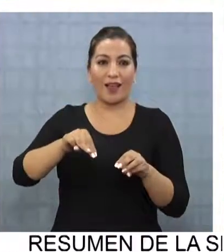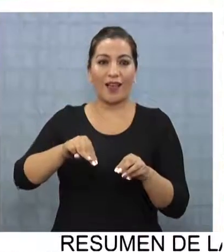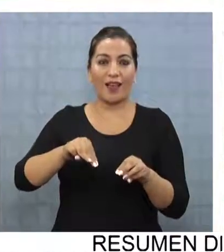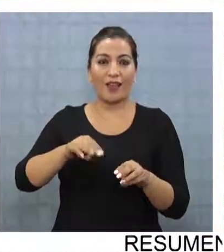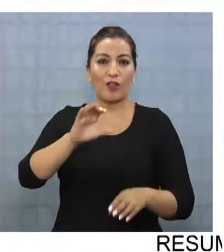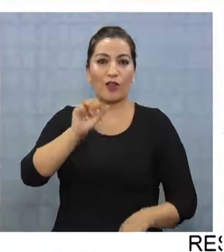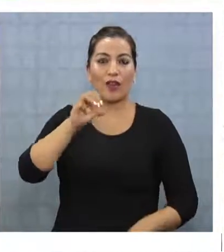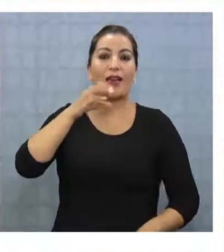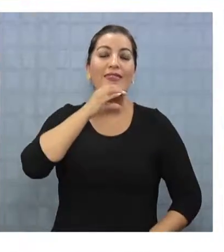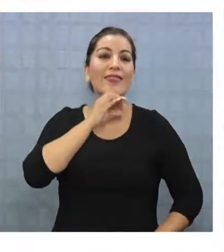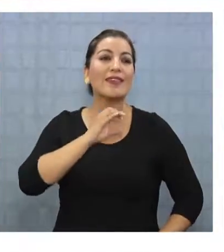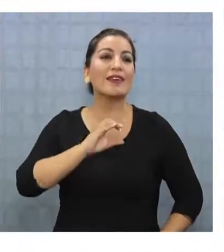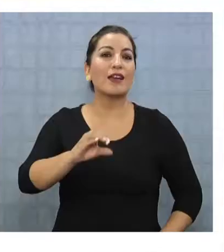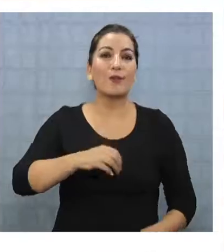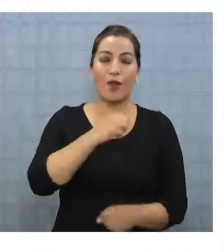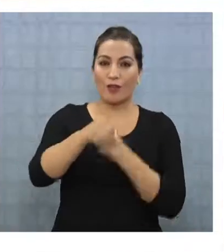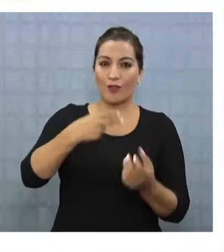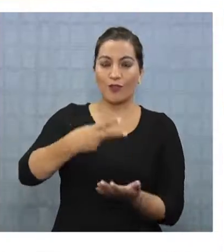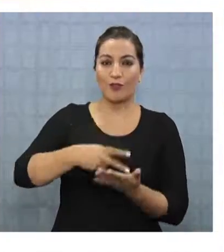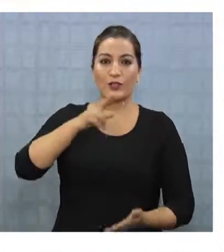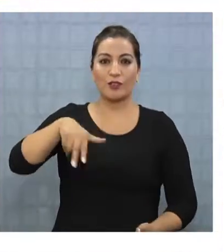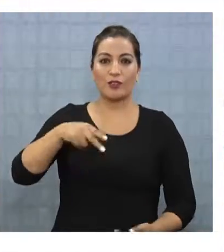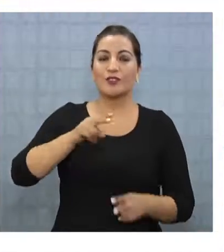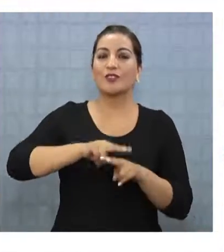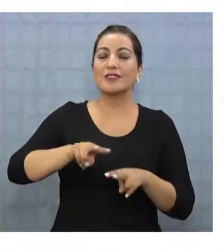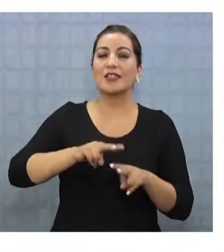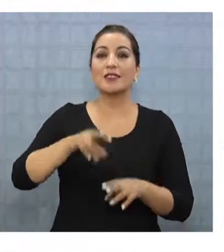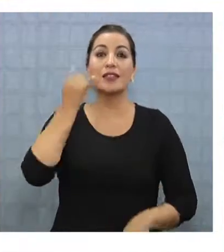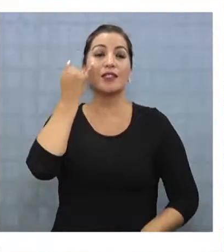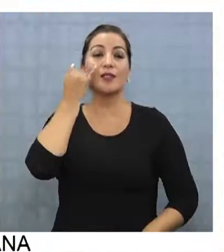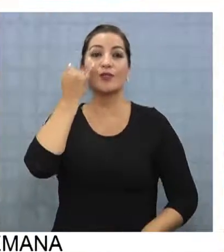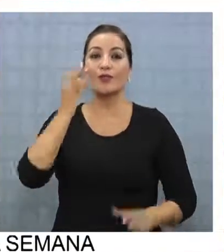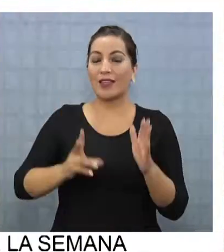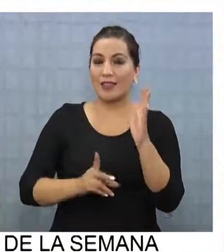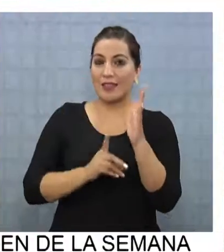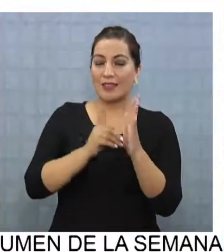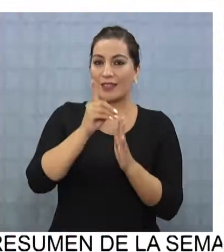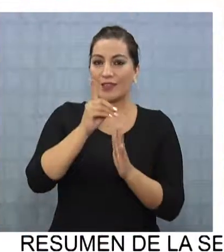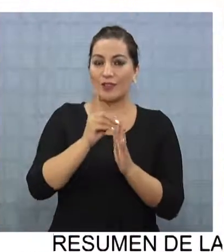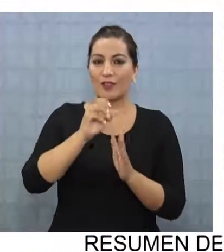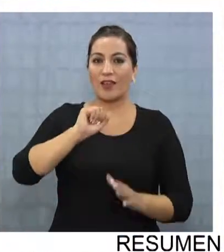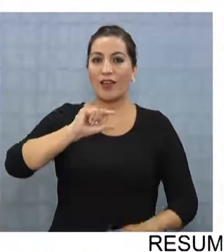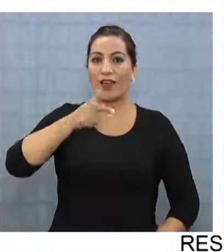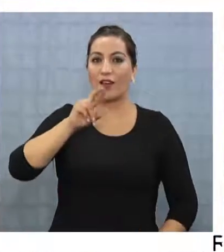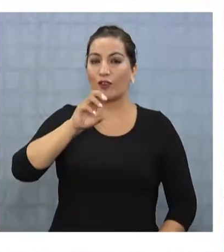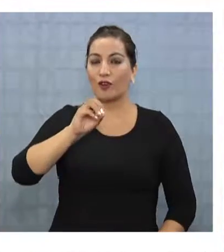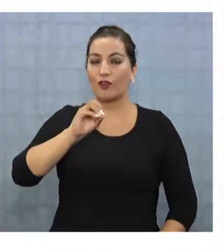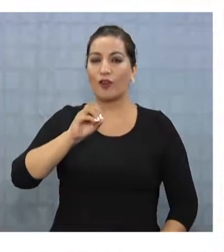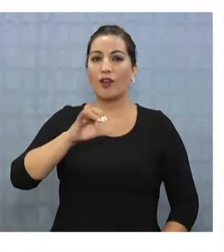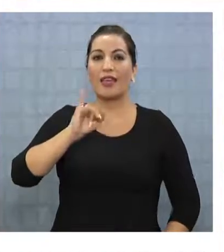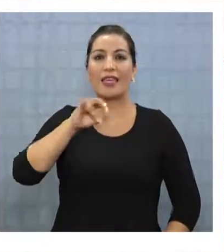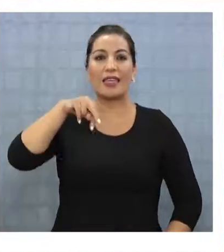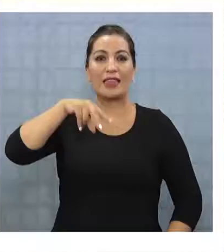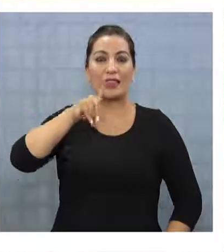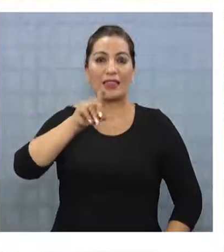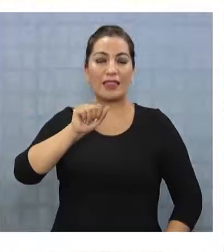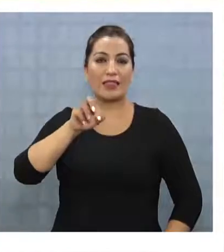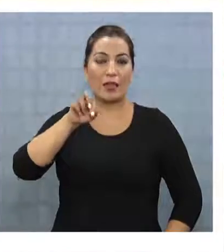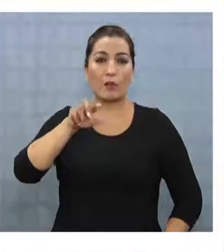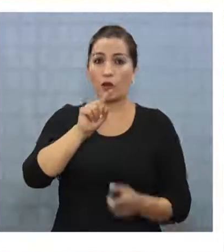Campesino 2018, realizado en el estacionamiento del Instituto de Desarrollo Agropecuario INDAP.